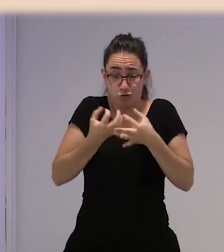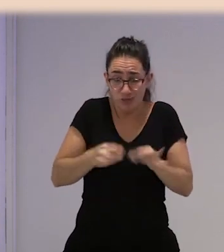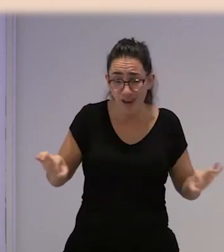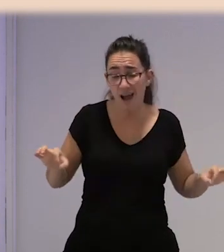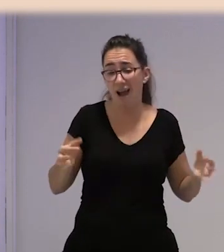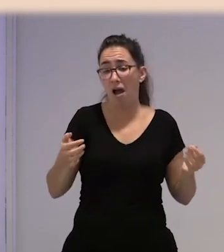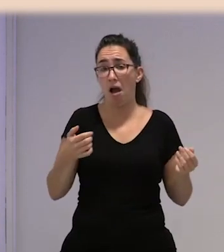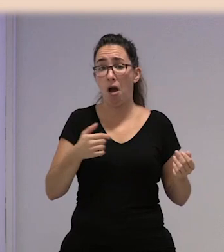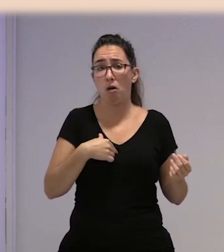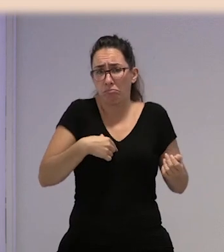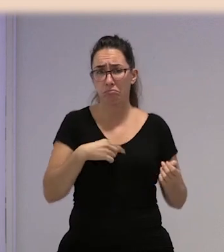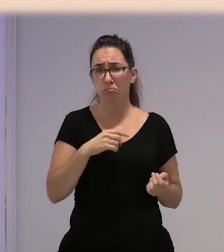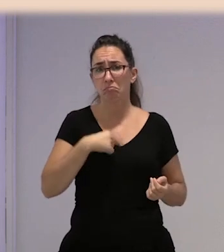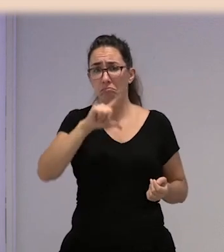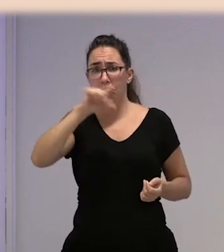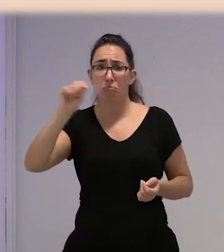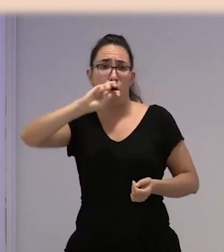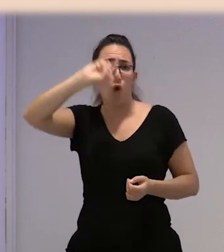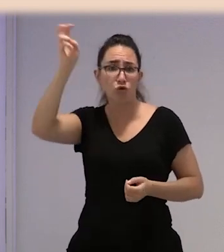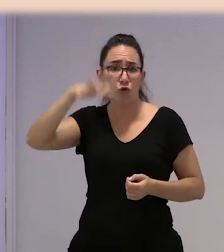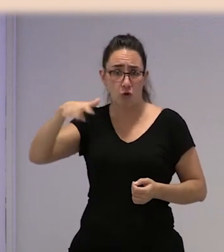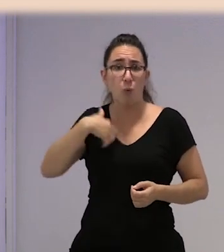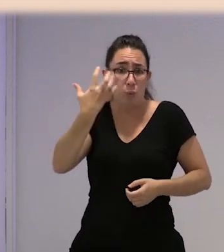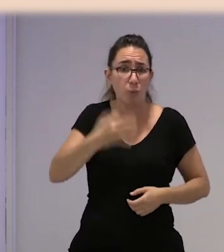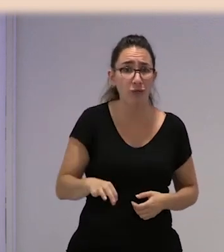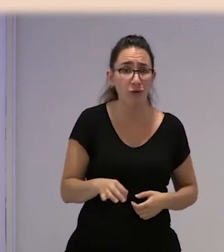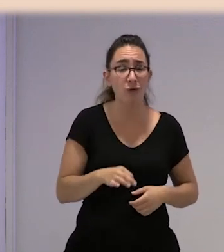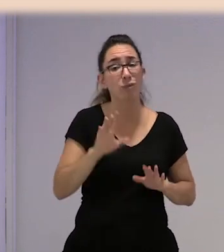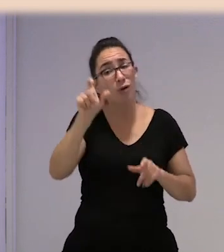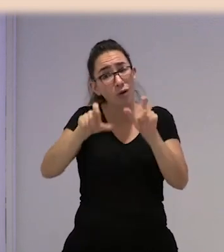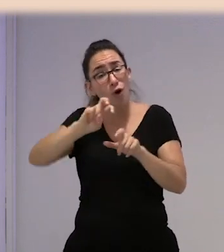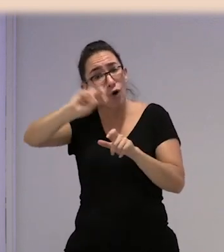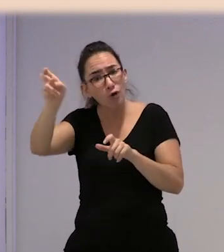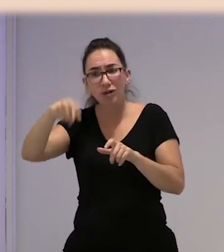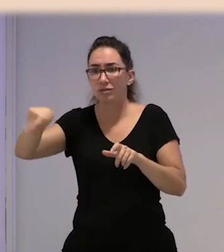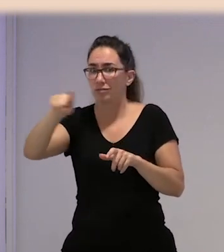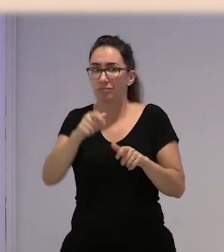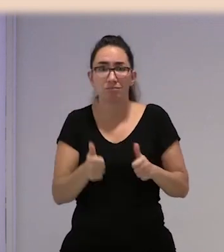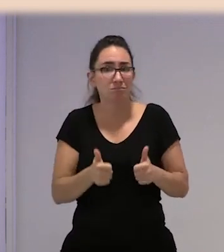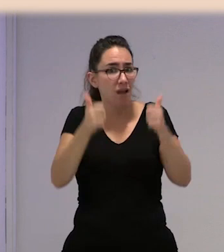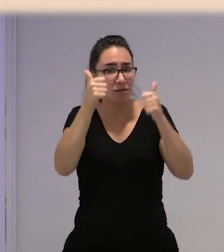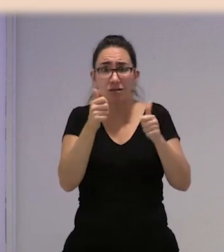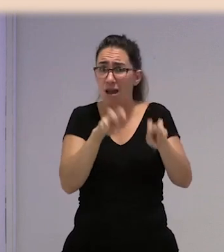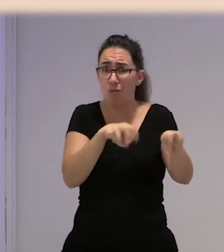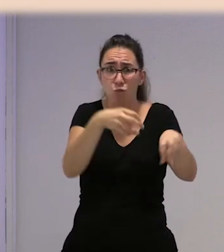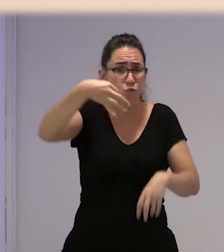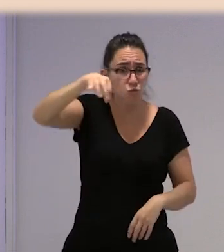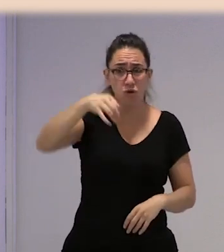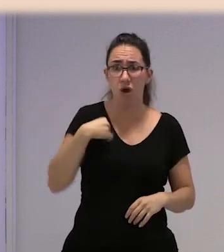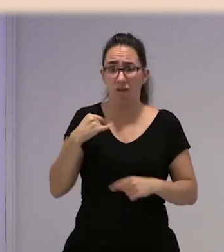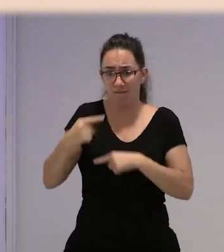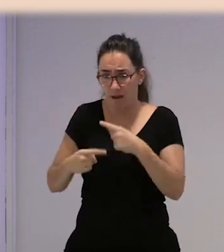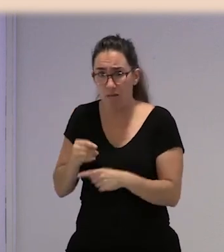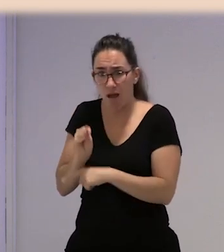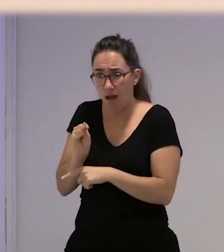yo me puedo ir en cualquier momento a trabajar a otro lugar que la de otras personas, que lo único que tienen es el campo, que tienen una familia, que no se